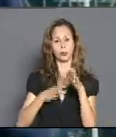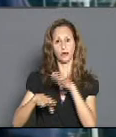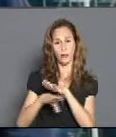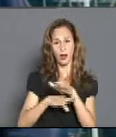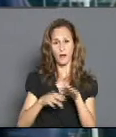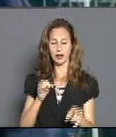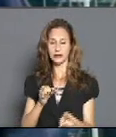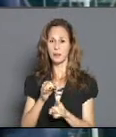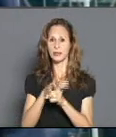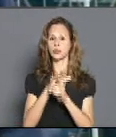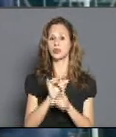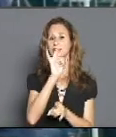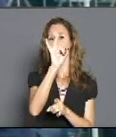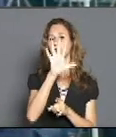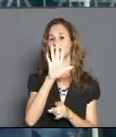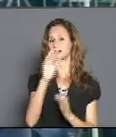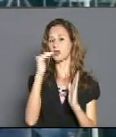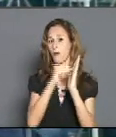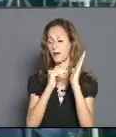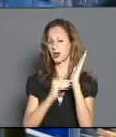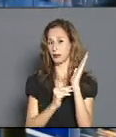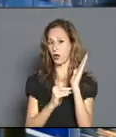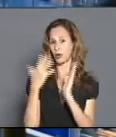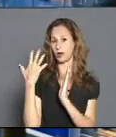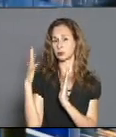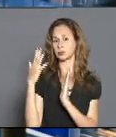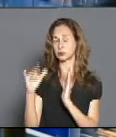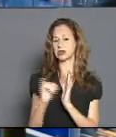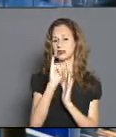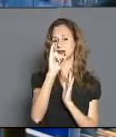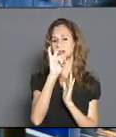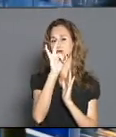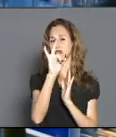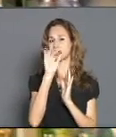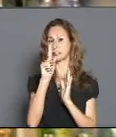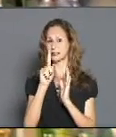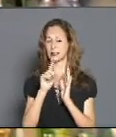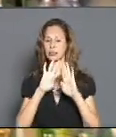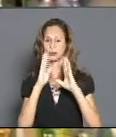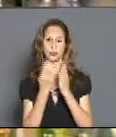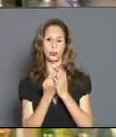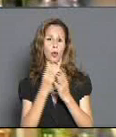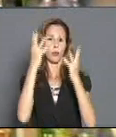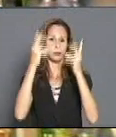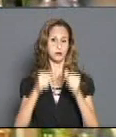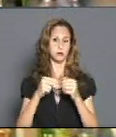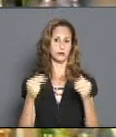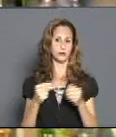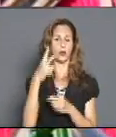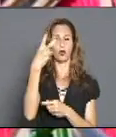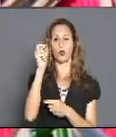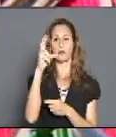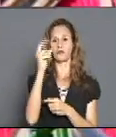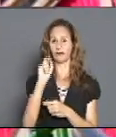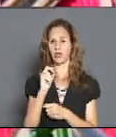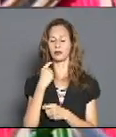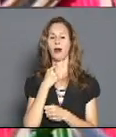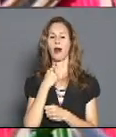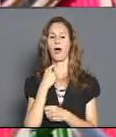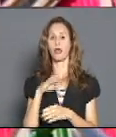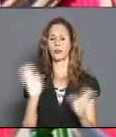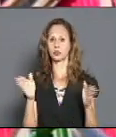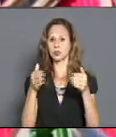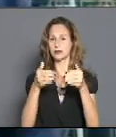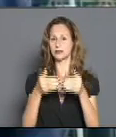de 75 millones de importación y 176 millones de pesos total, cerrando el 2020 con un monto total de